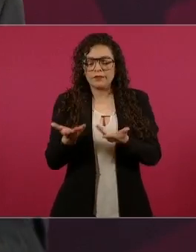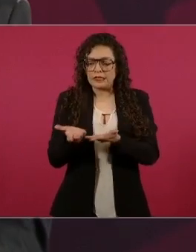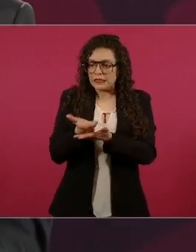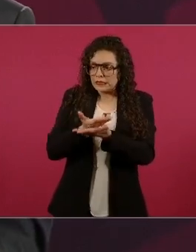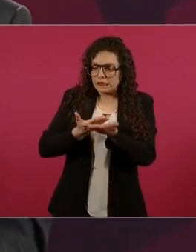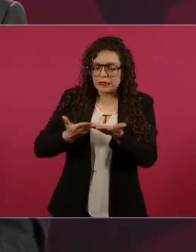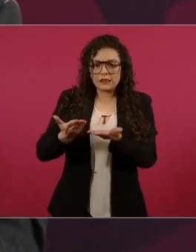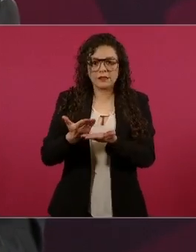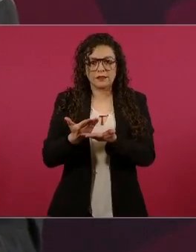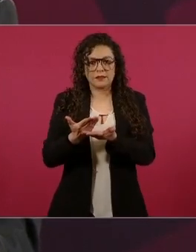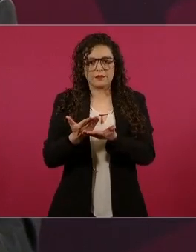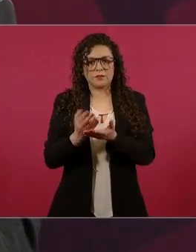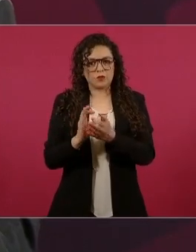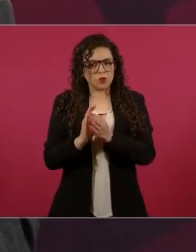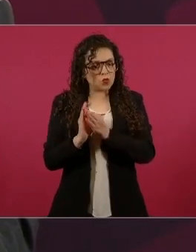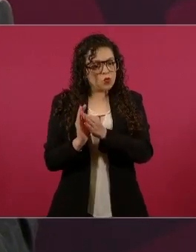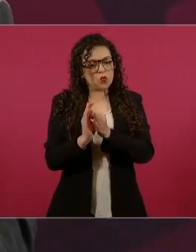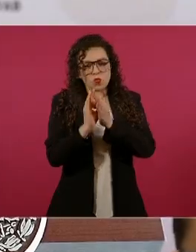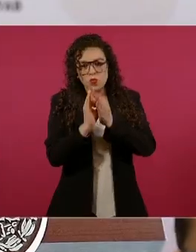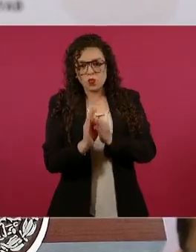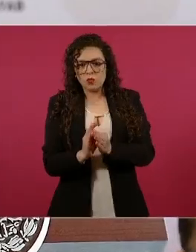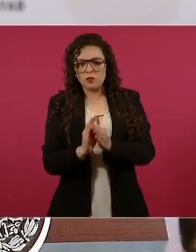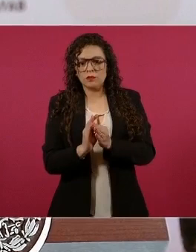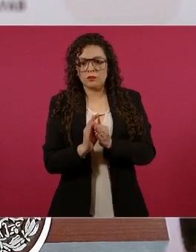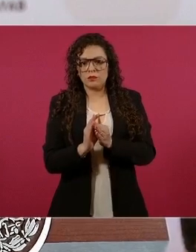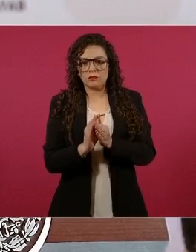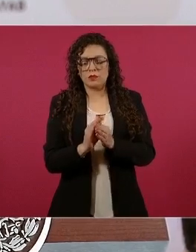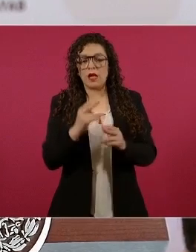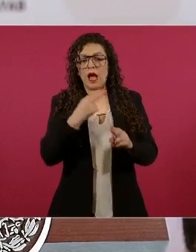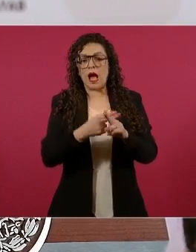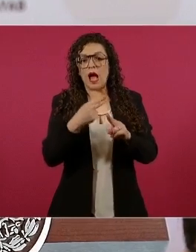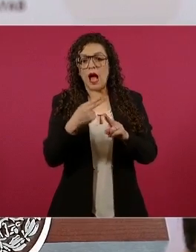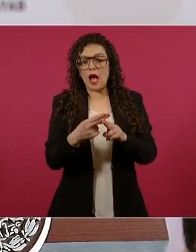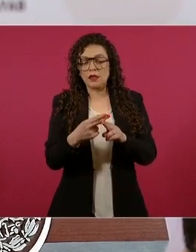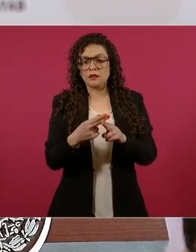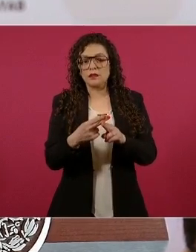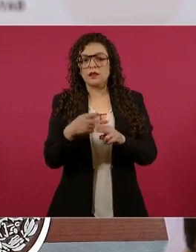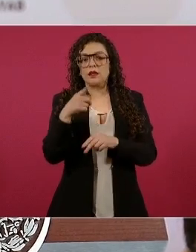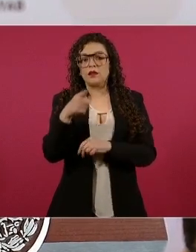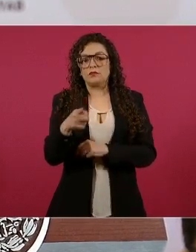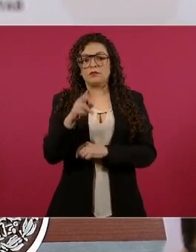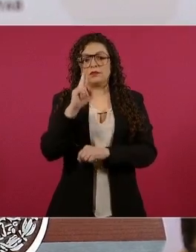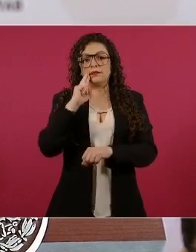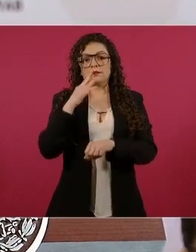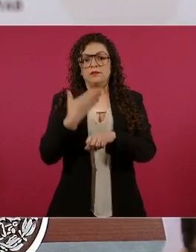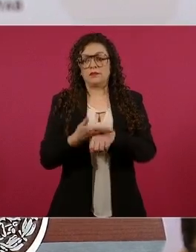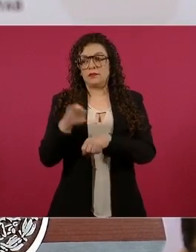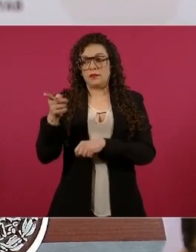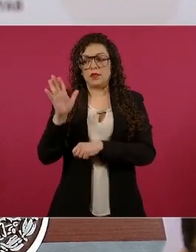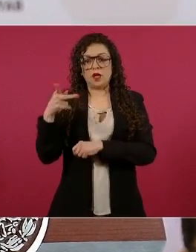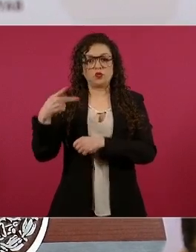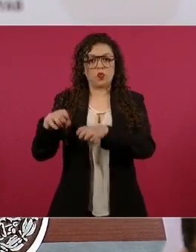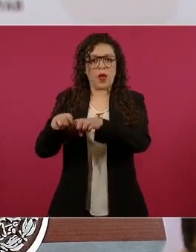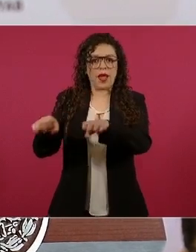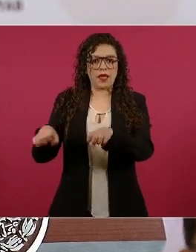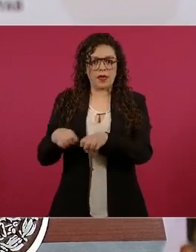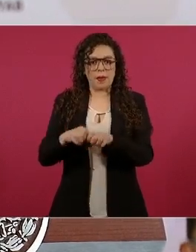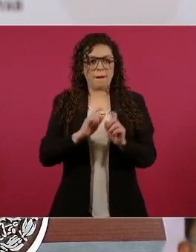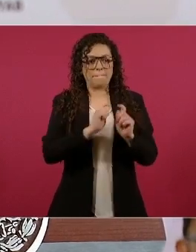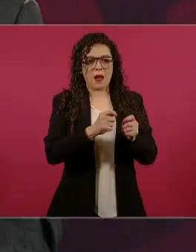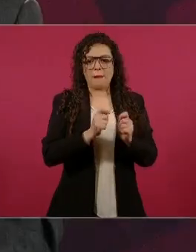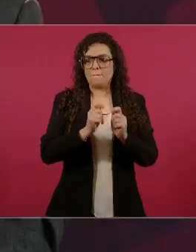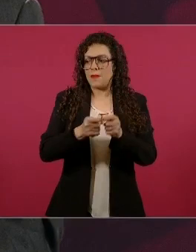de quienes van a estar en las secretarías con la